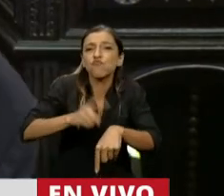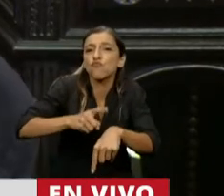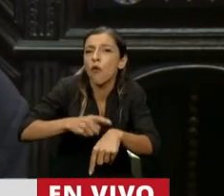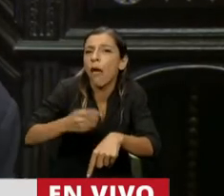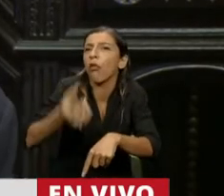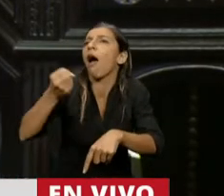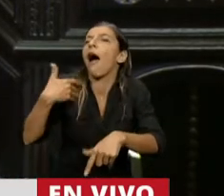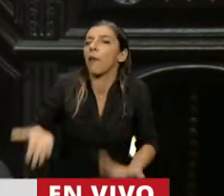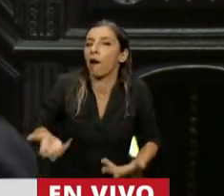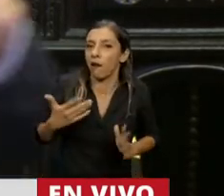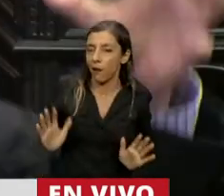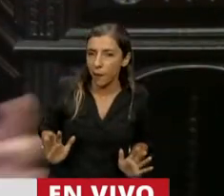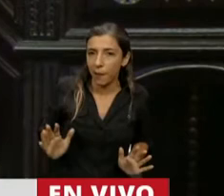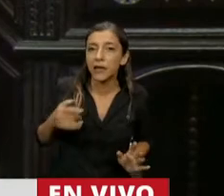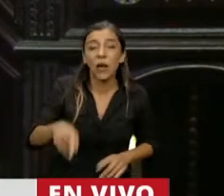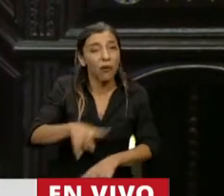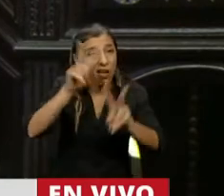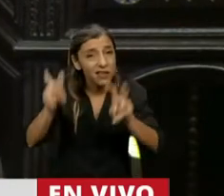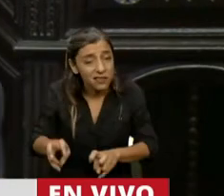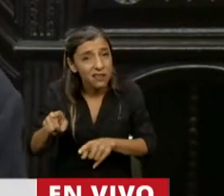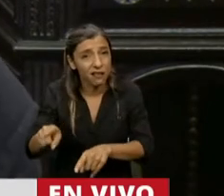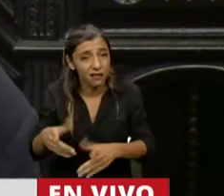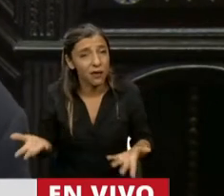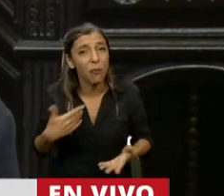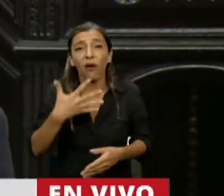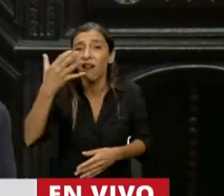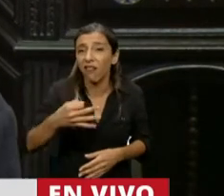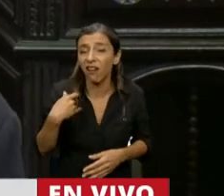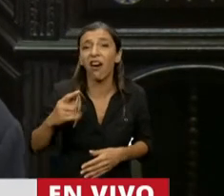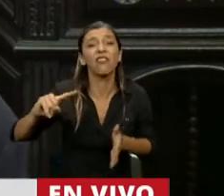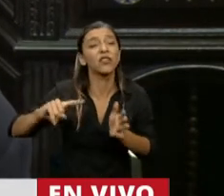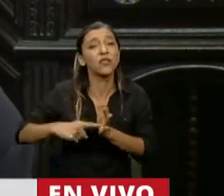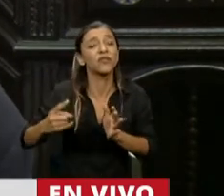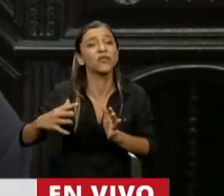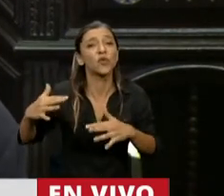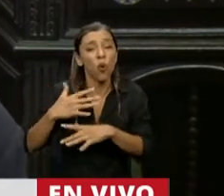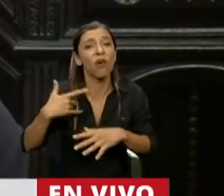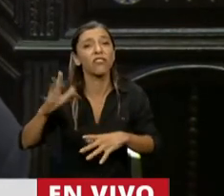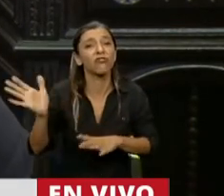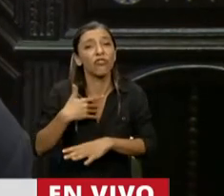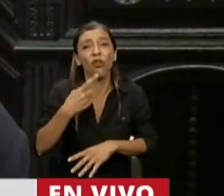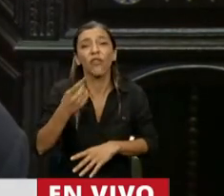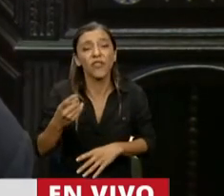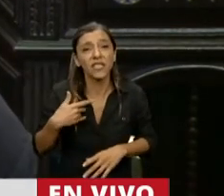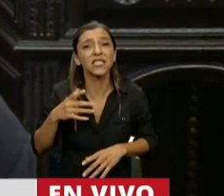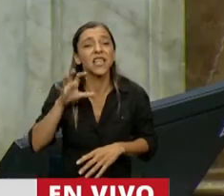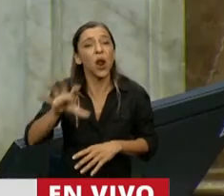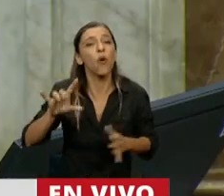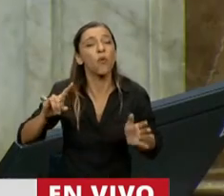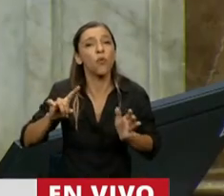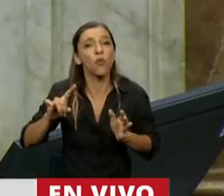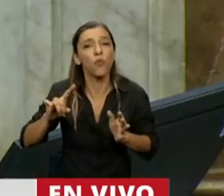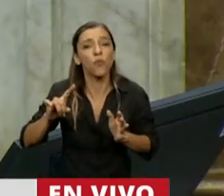oportunidad porque hay otro tema, porque con esa unidad que es el Gran Buenos Aires, está el 37% de población